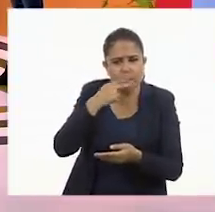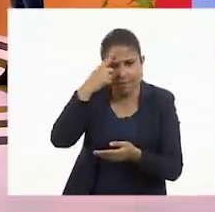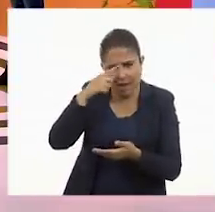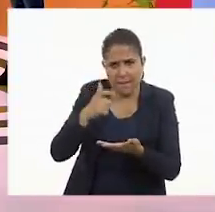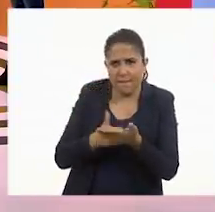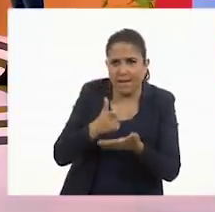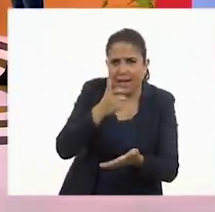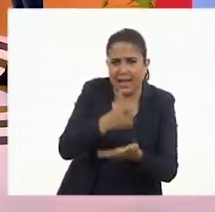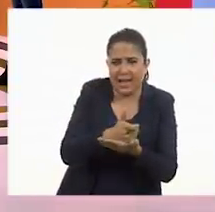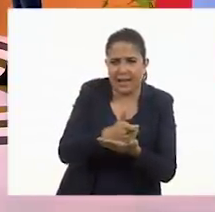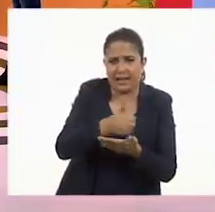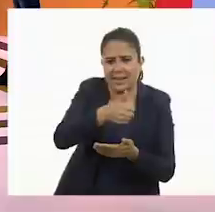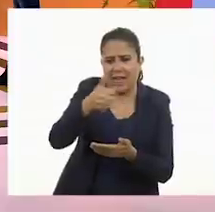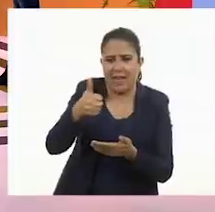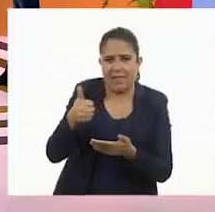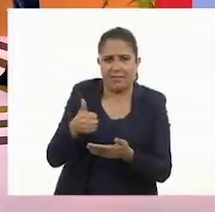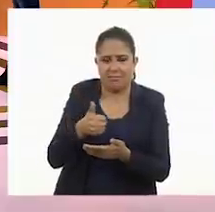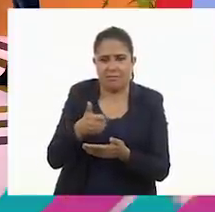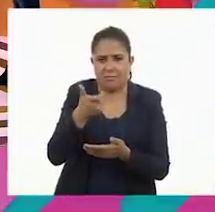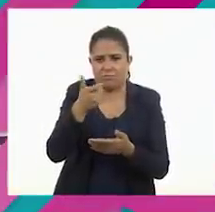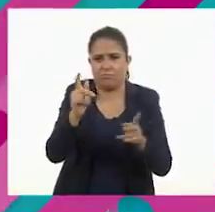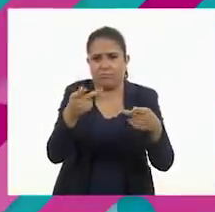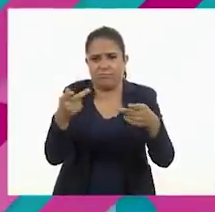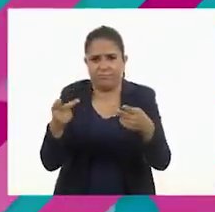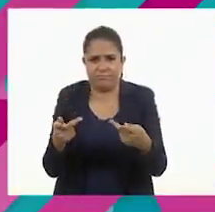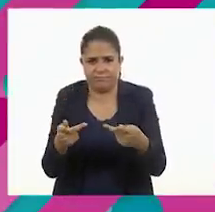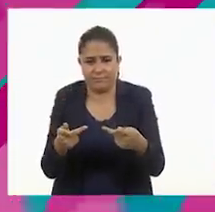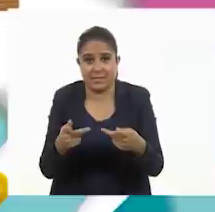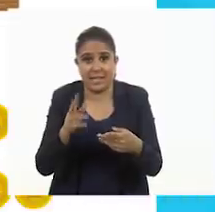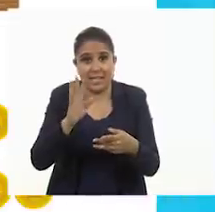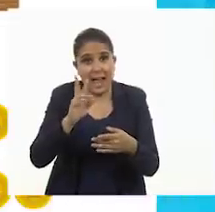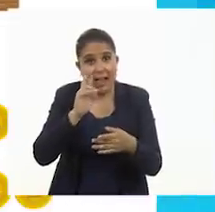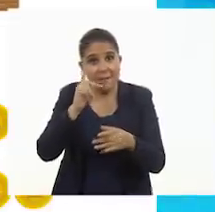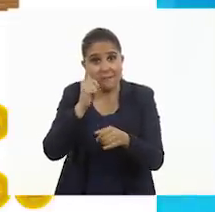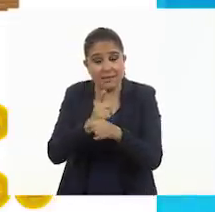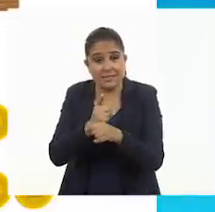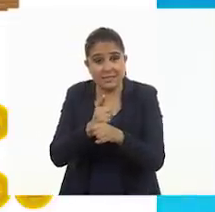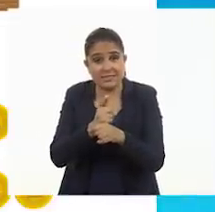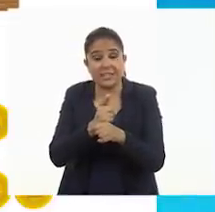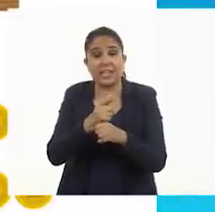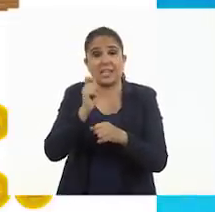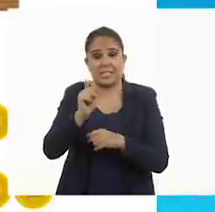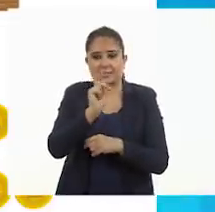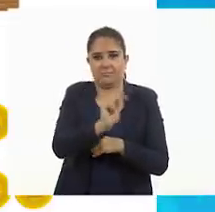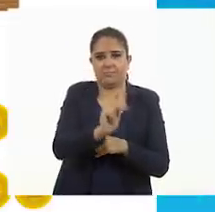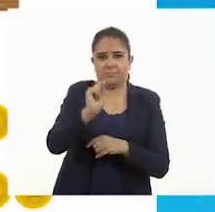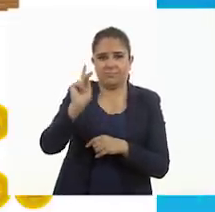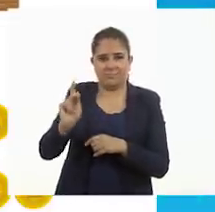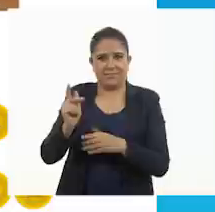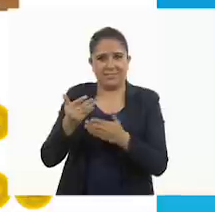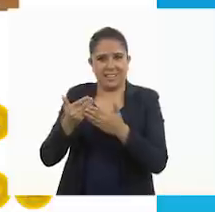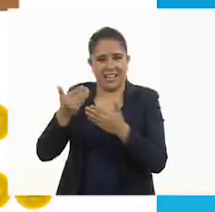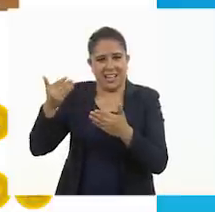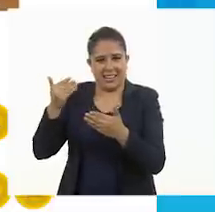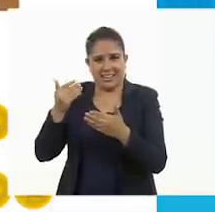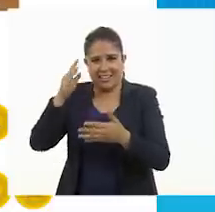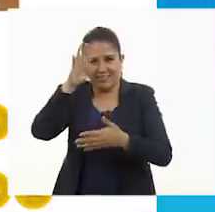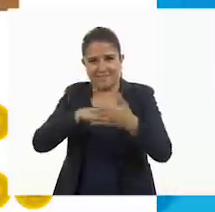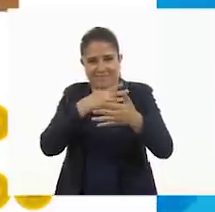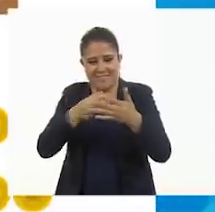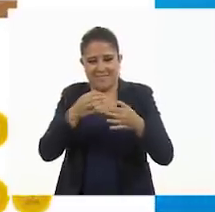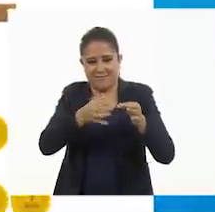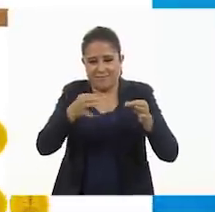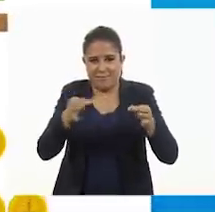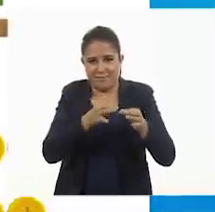pagar cada producto. ¿Ya te diste cuenta que es similar a lo que estábamos trabajando con el tablero de